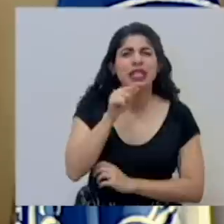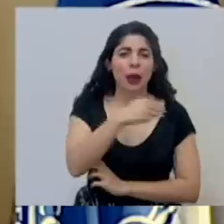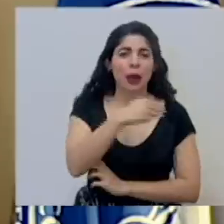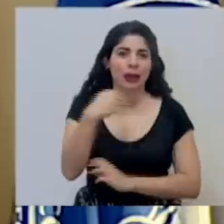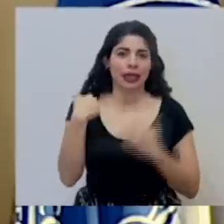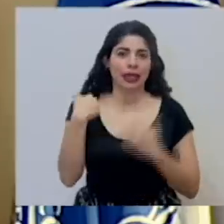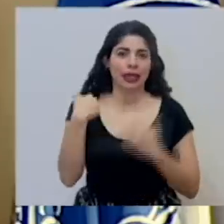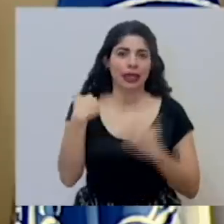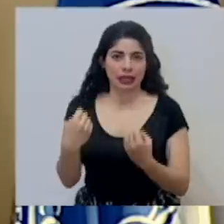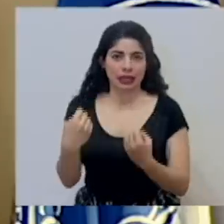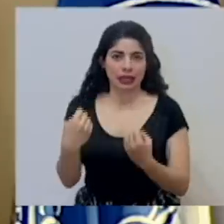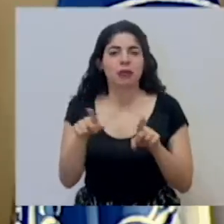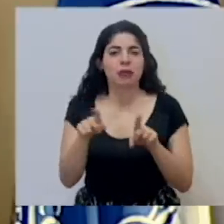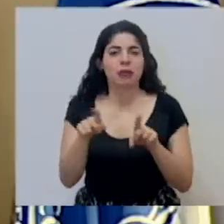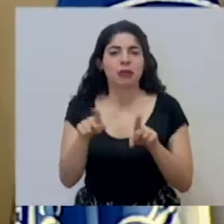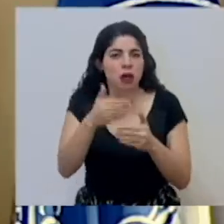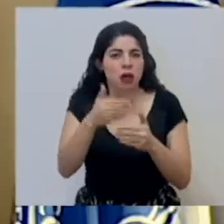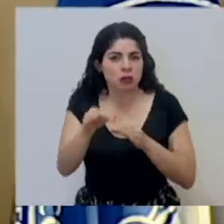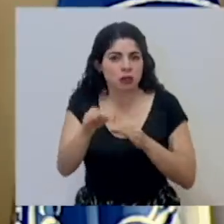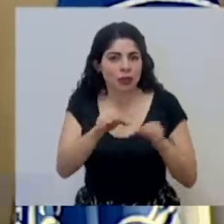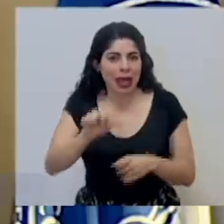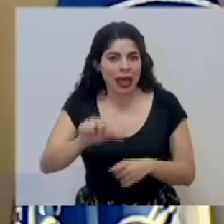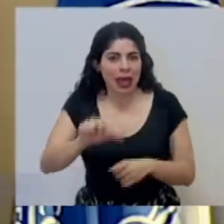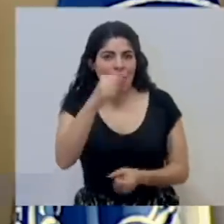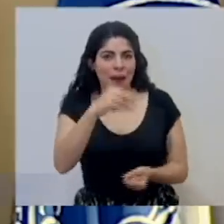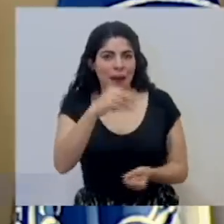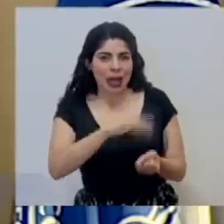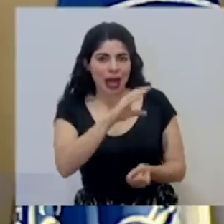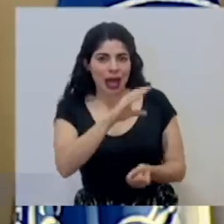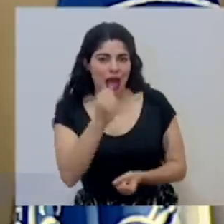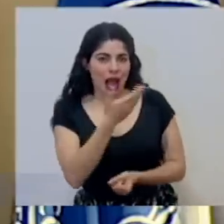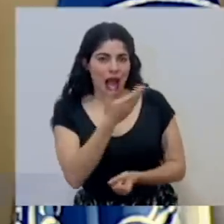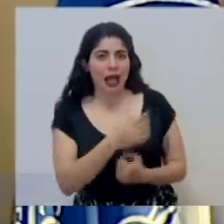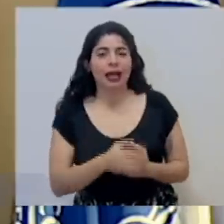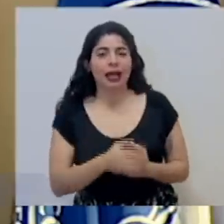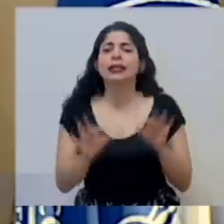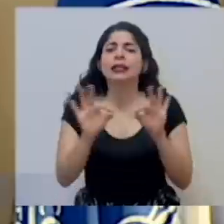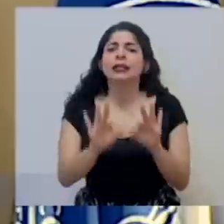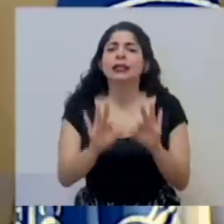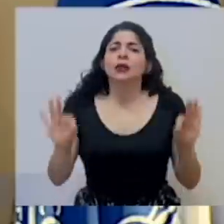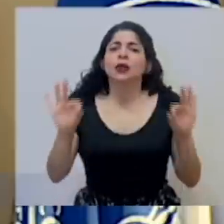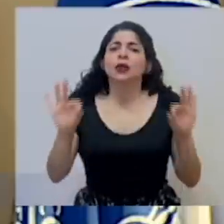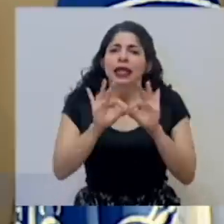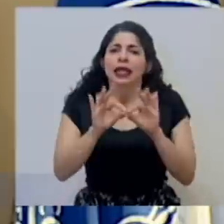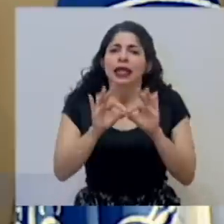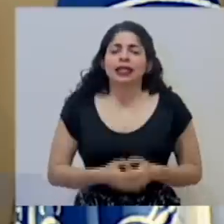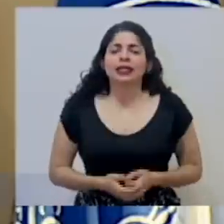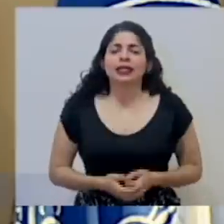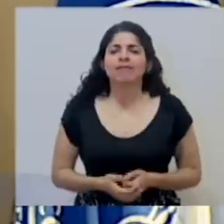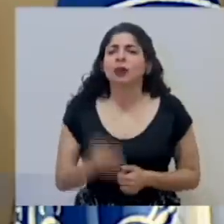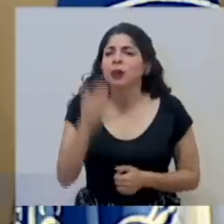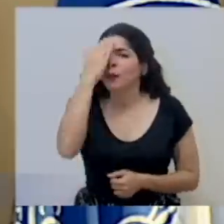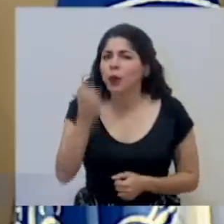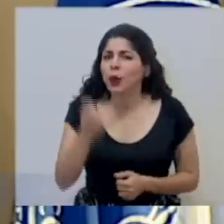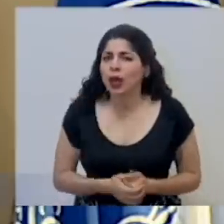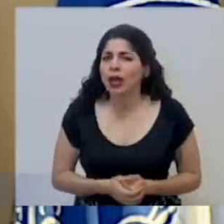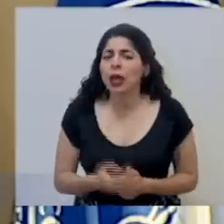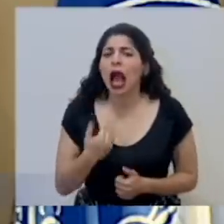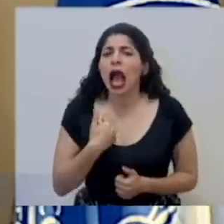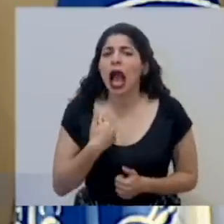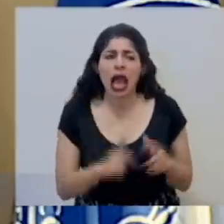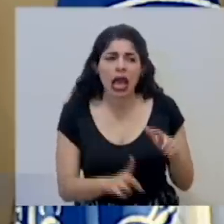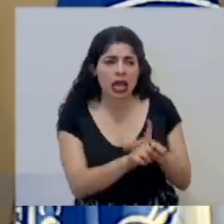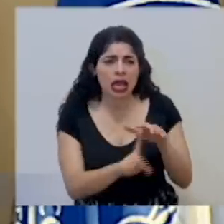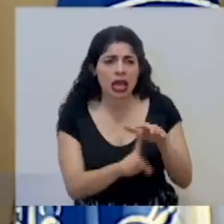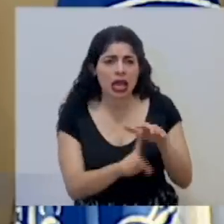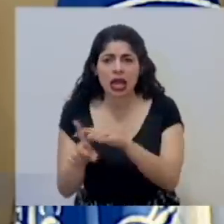ministro de Salud y también el gerente médico de la caja. Es importante porque tenemos